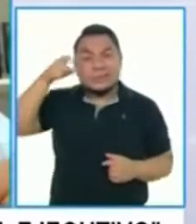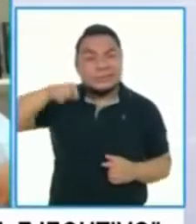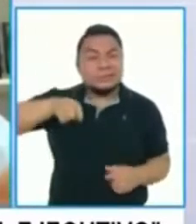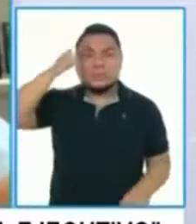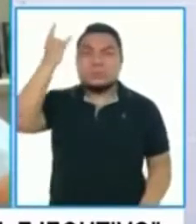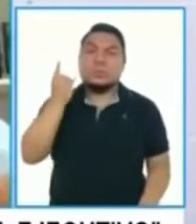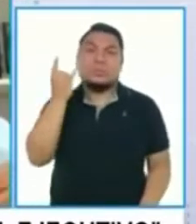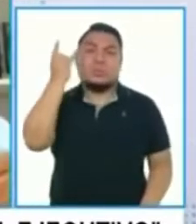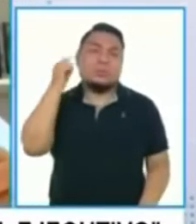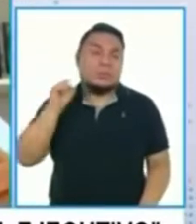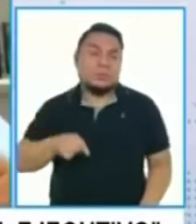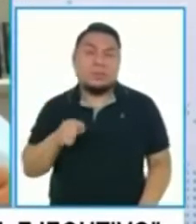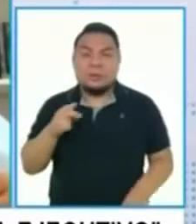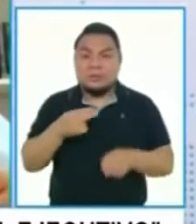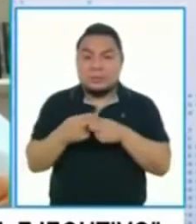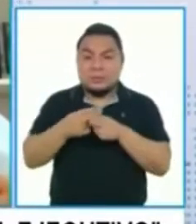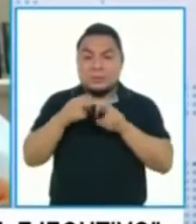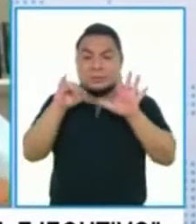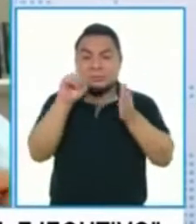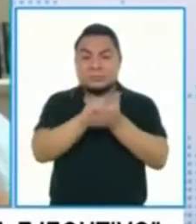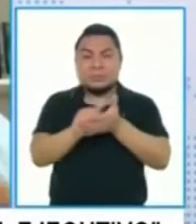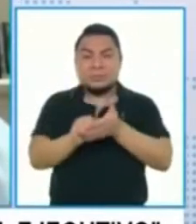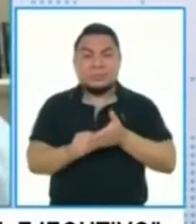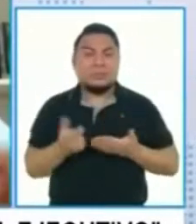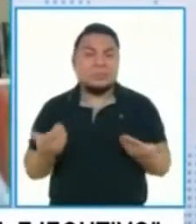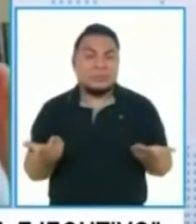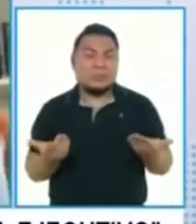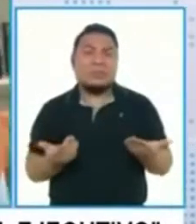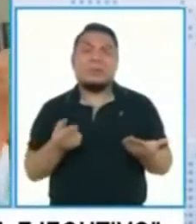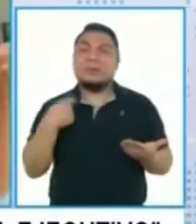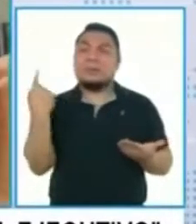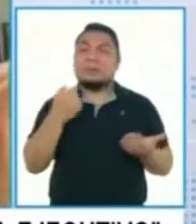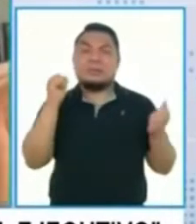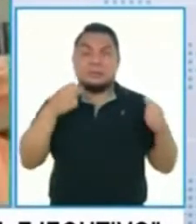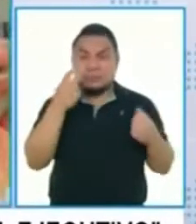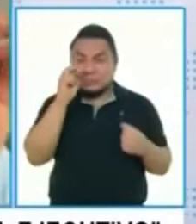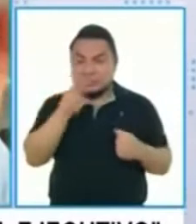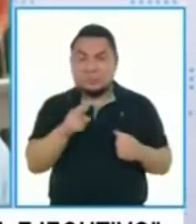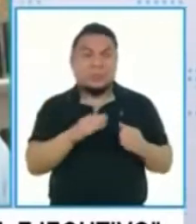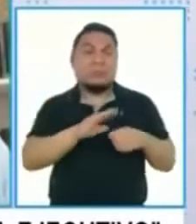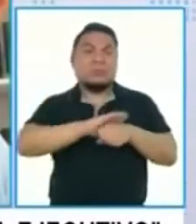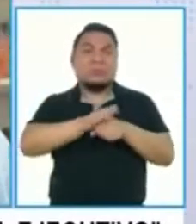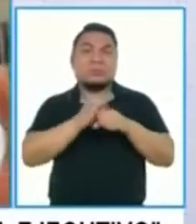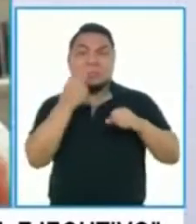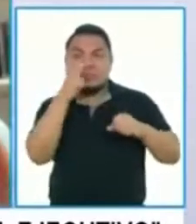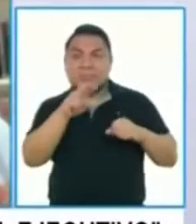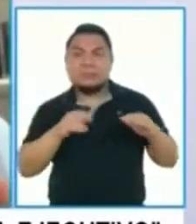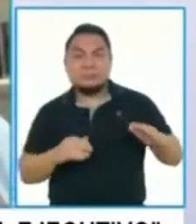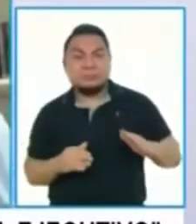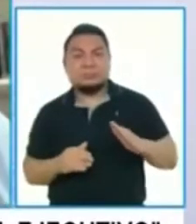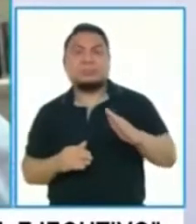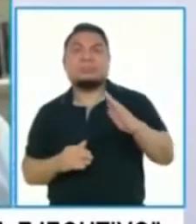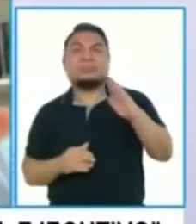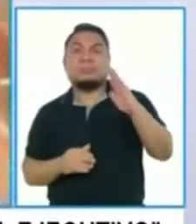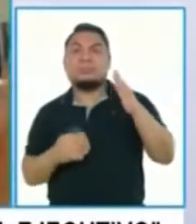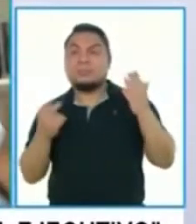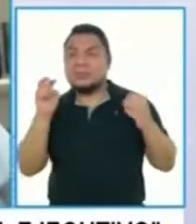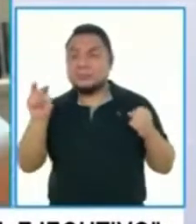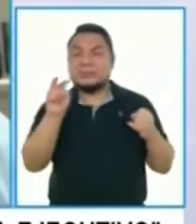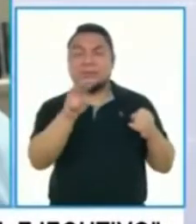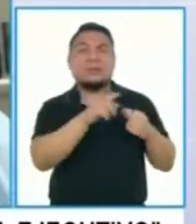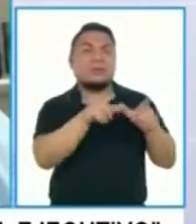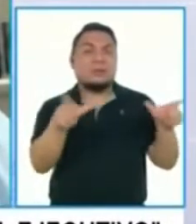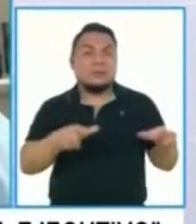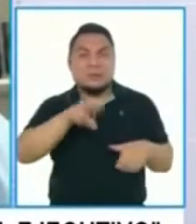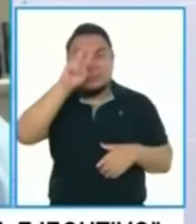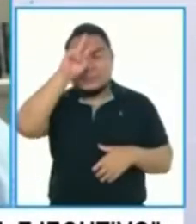estos próximos seis meses, en las cuales incluso estamos viendo un incremento de casos en